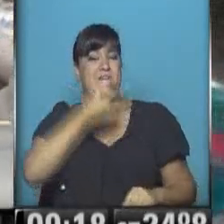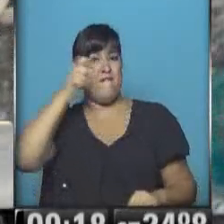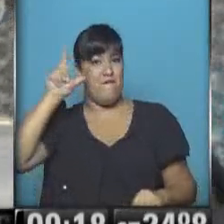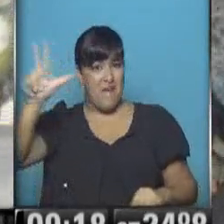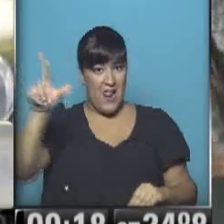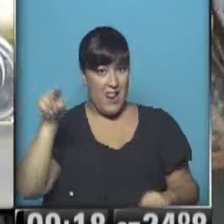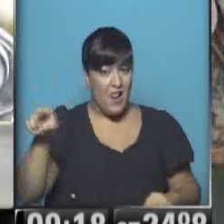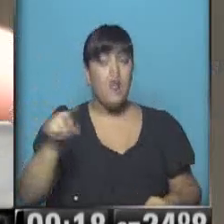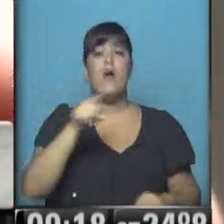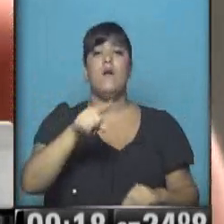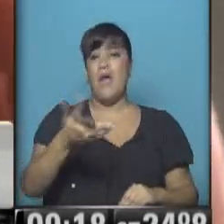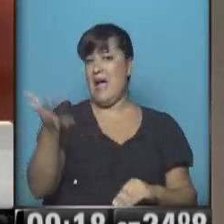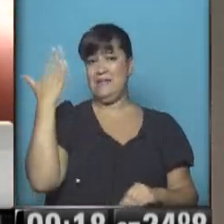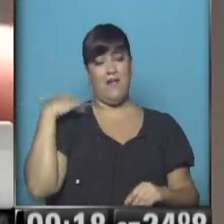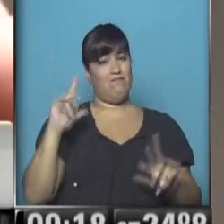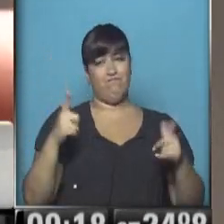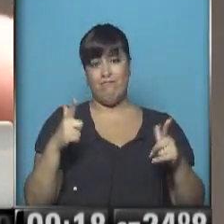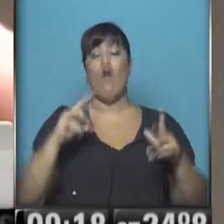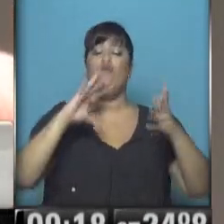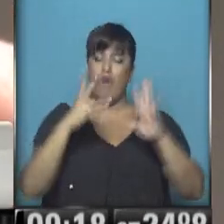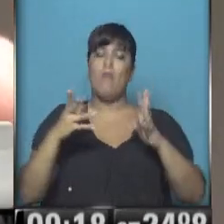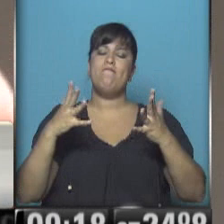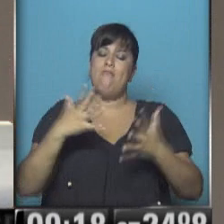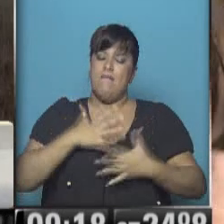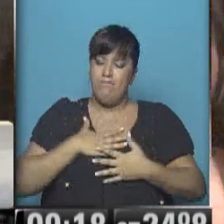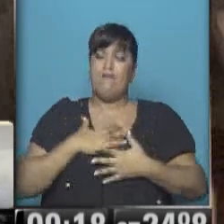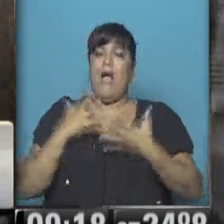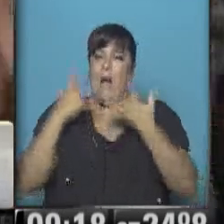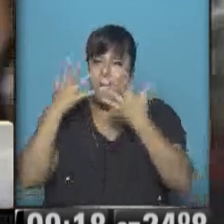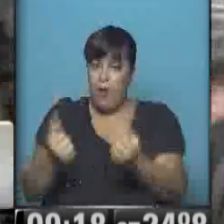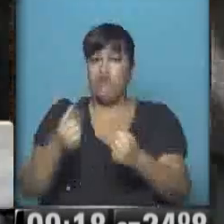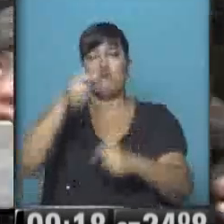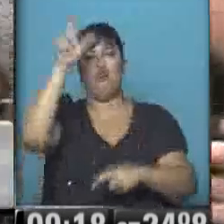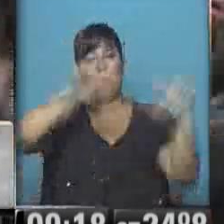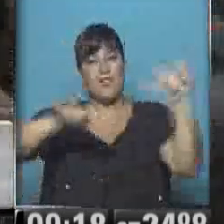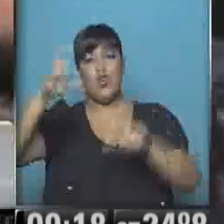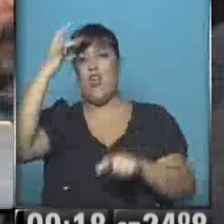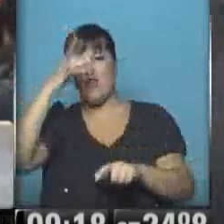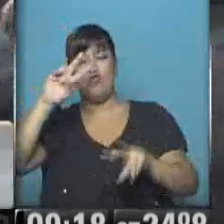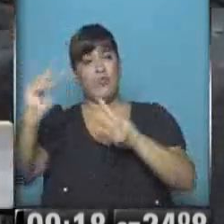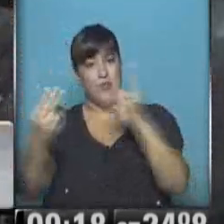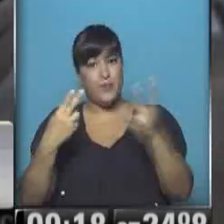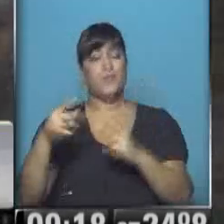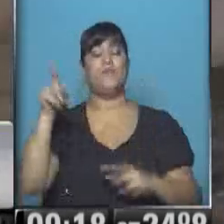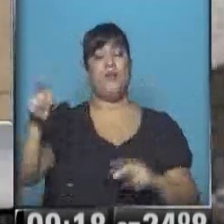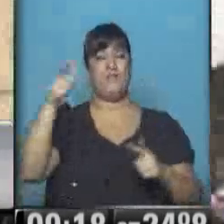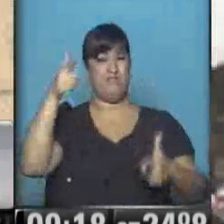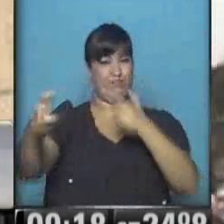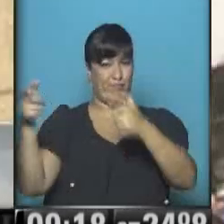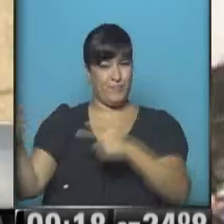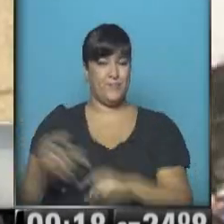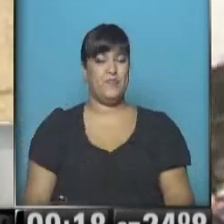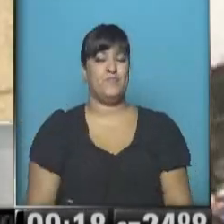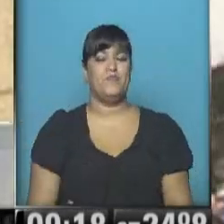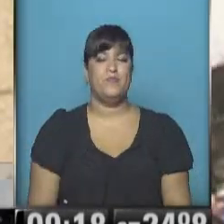que no sucedió ayer para expresar la solidaridad con los 12 fallecidos por el atentado contra Charlie Hebdo. ¡Gracias!